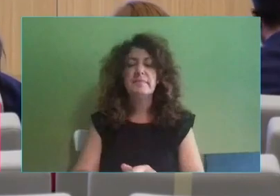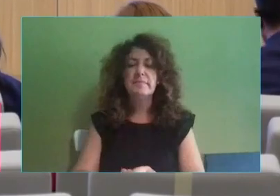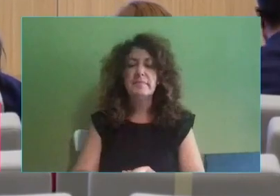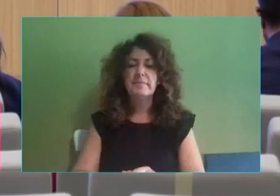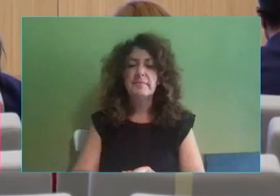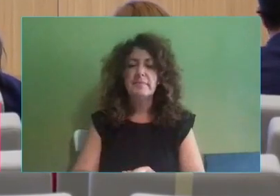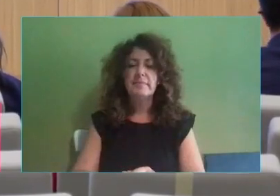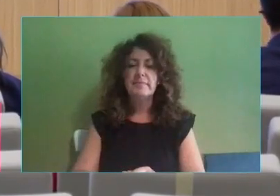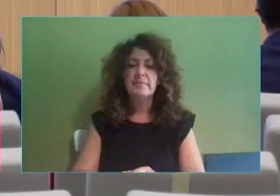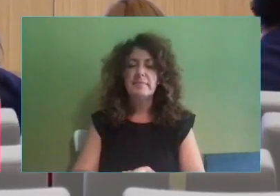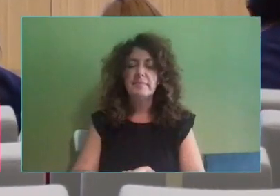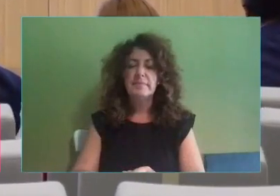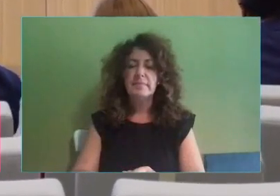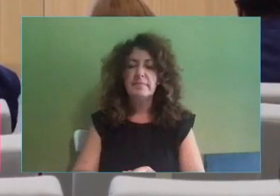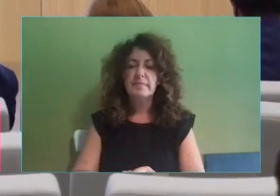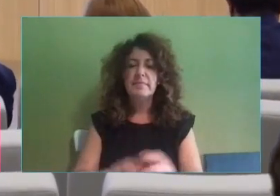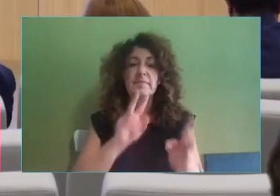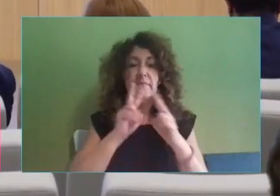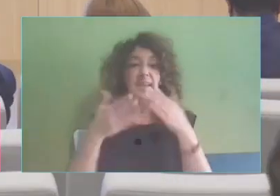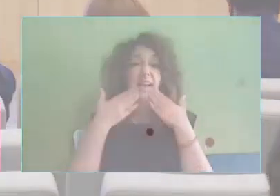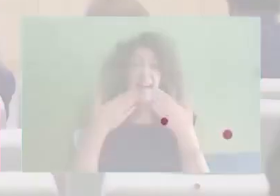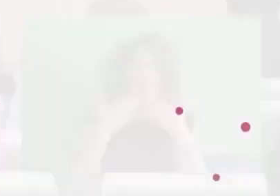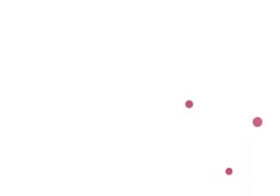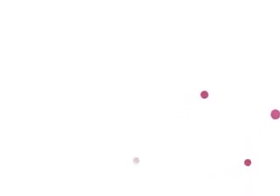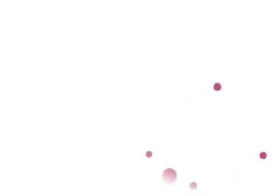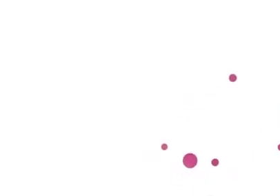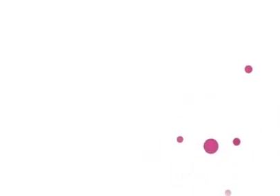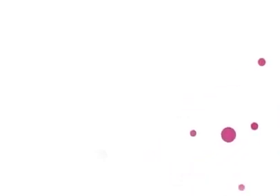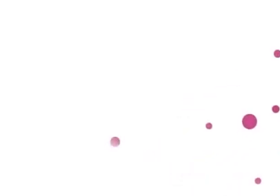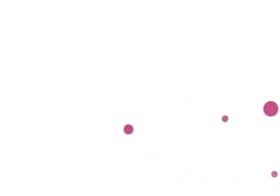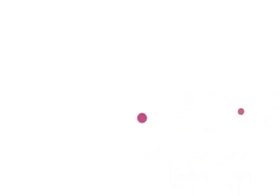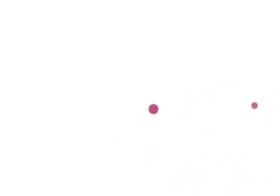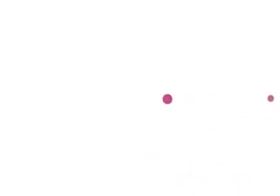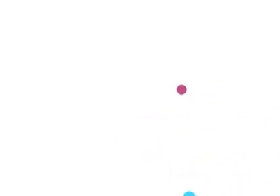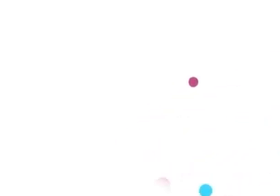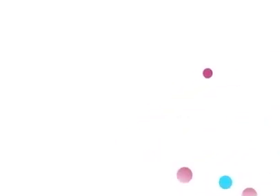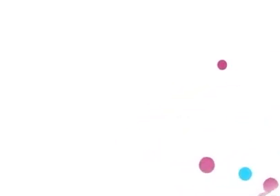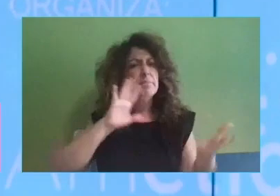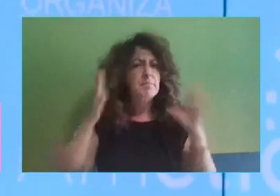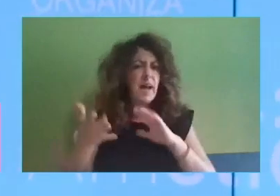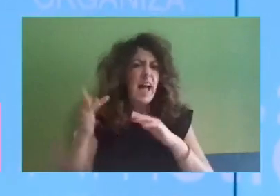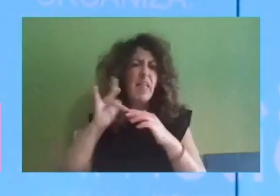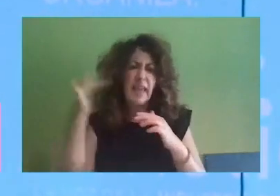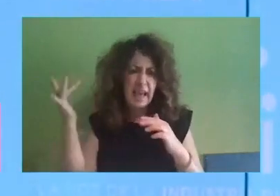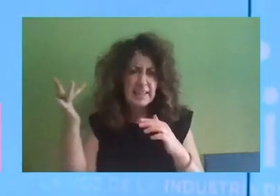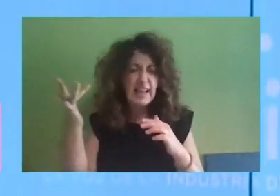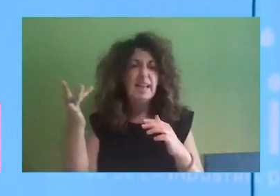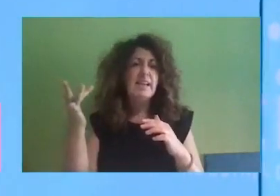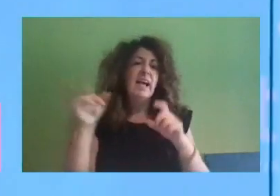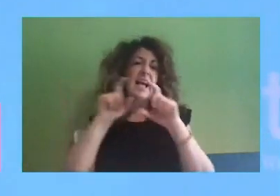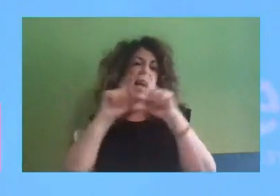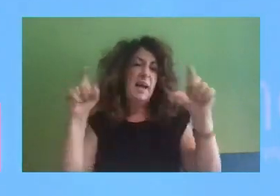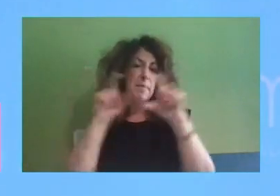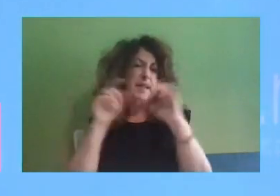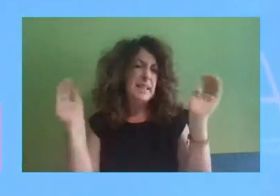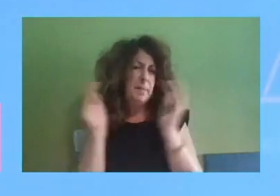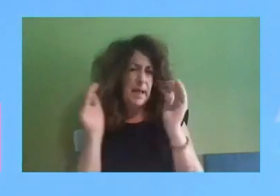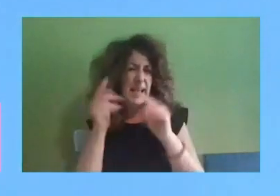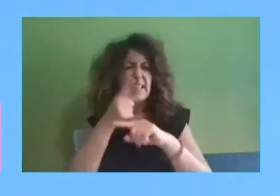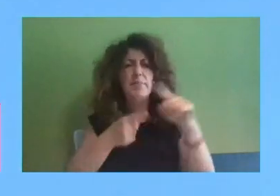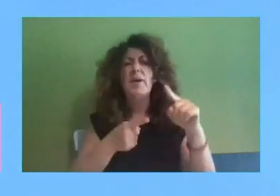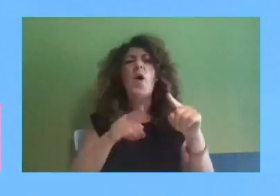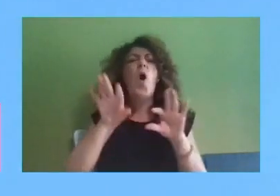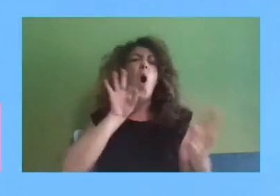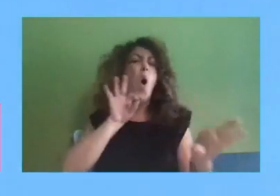Pues muchas gracias Ignacio, fundamental también la digitalización en las PyMEs, como él bien ha dicho, no es algo opcional, sino que es algo ya